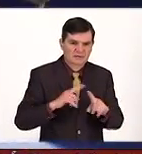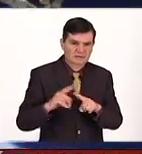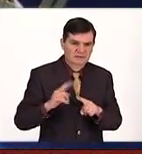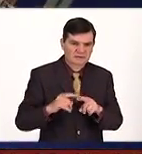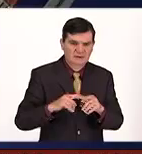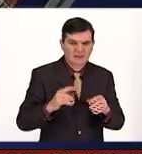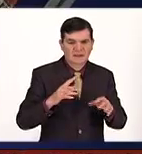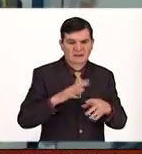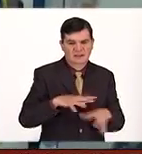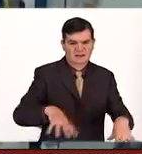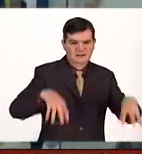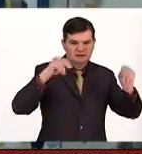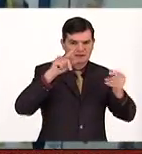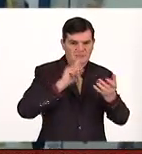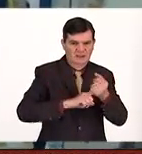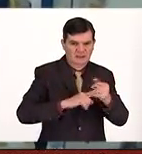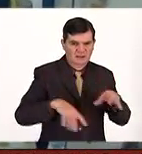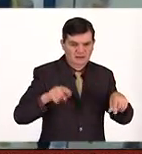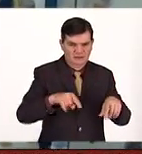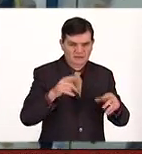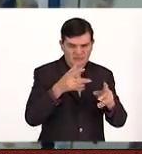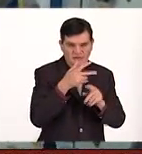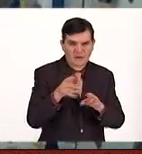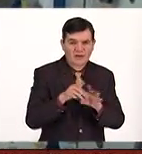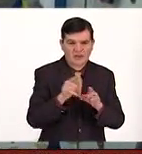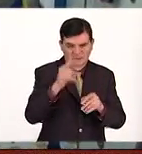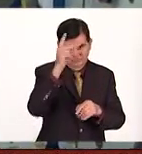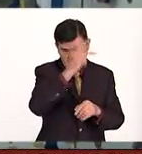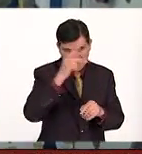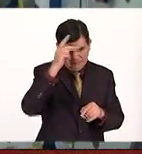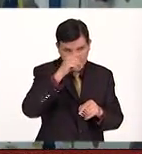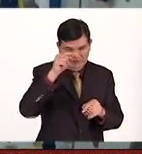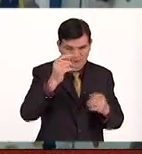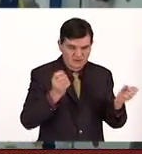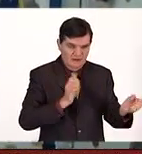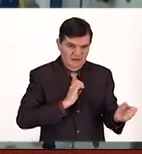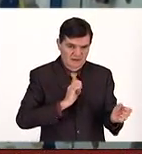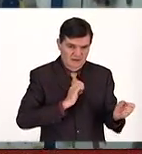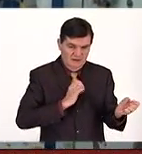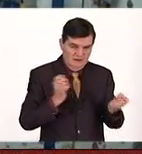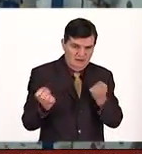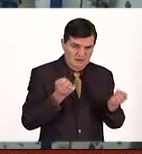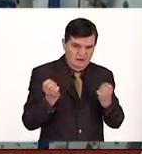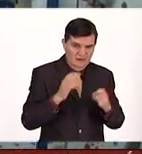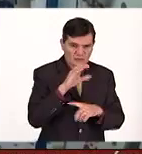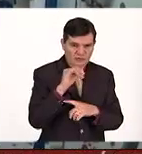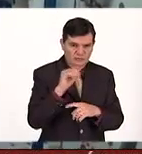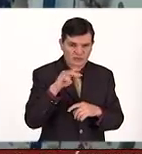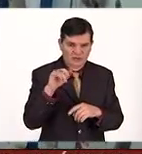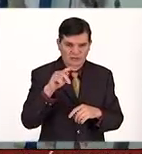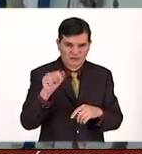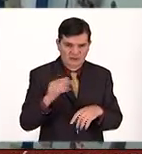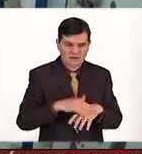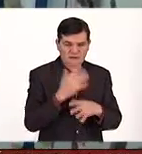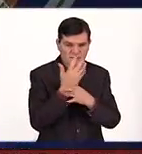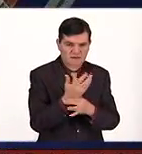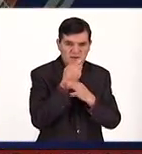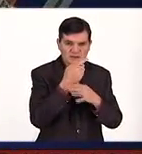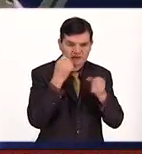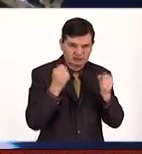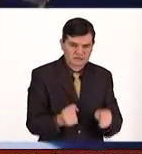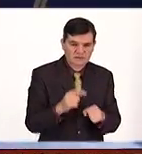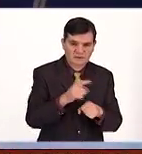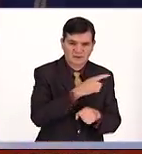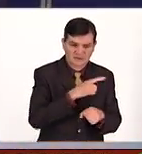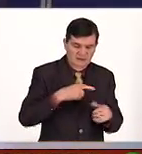circo dentro de la cabina. Y es que los psicólogos del Centro de Entrenamiento de Cosmonautas Gagarin aseguran que los